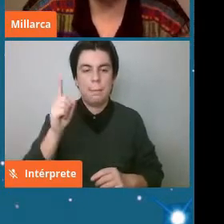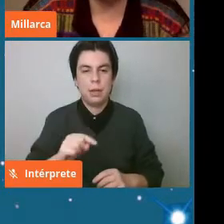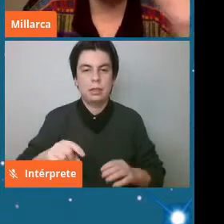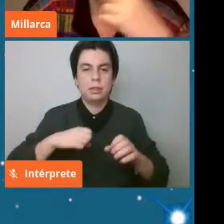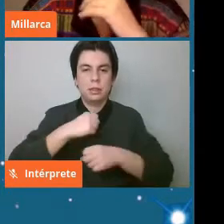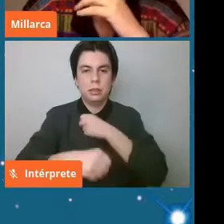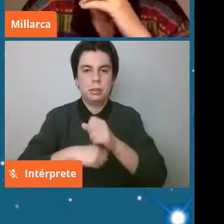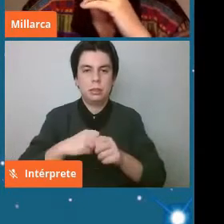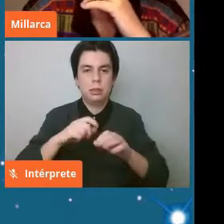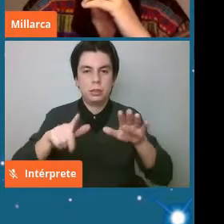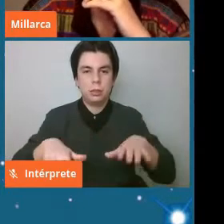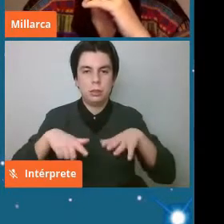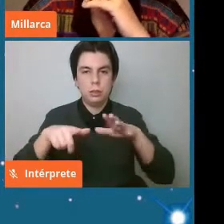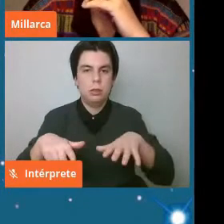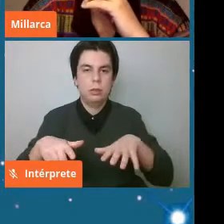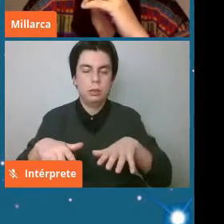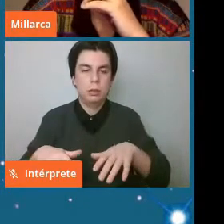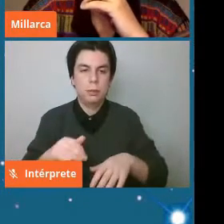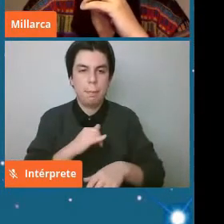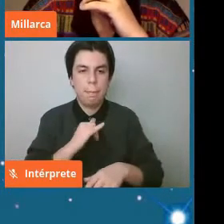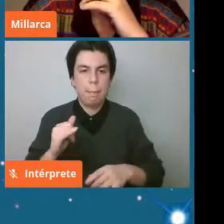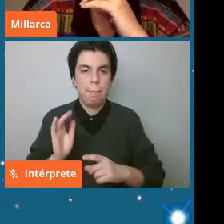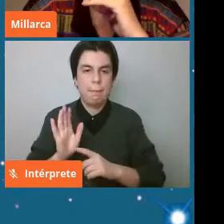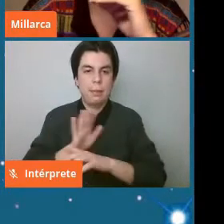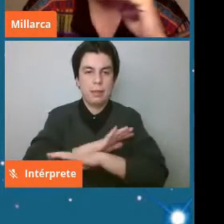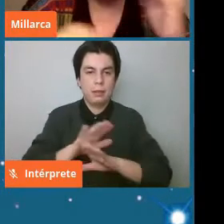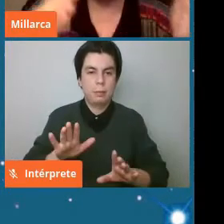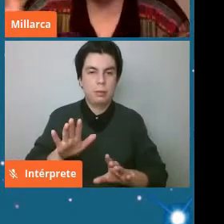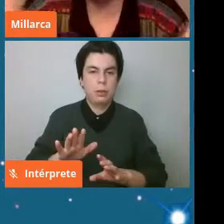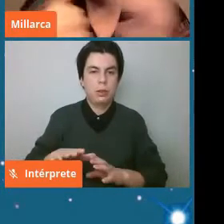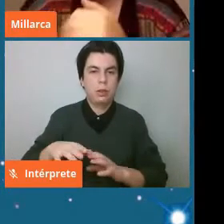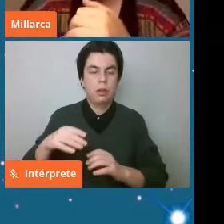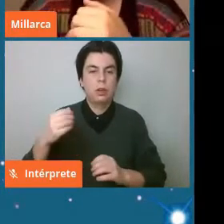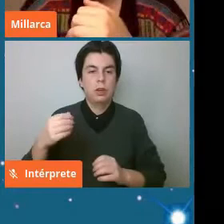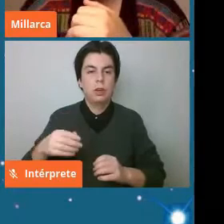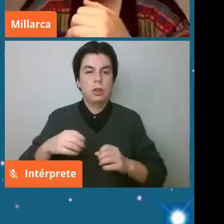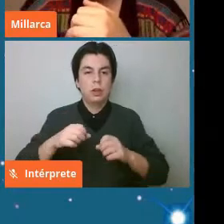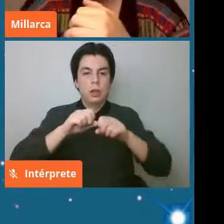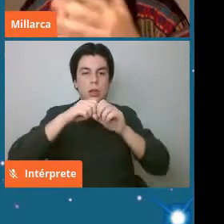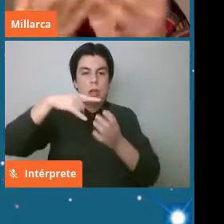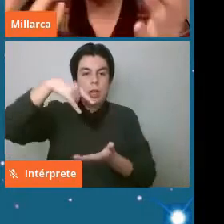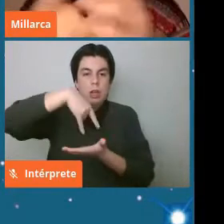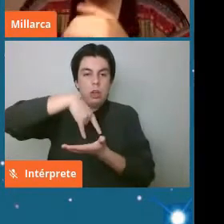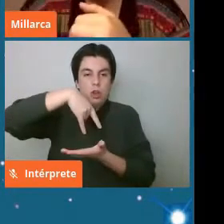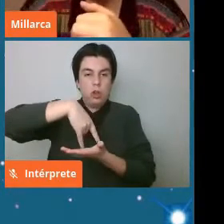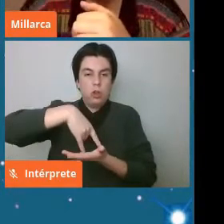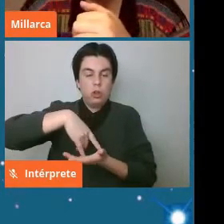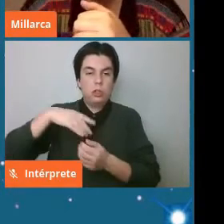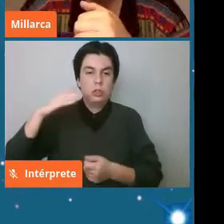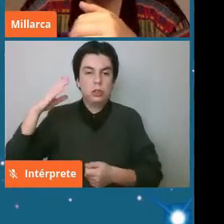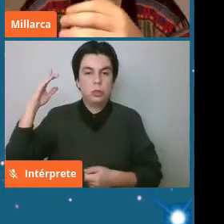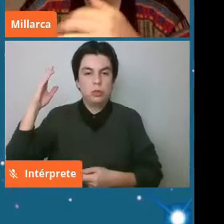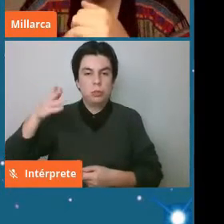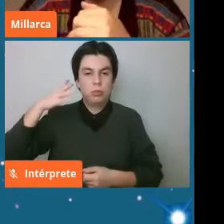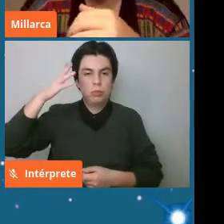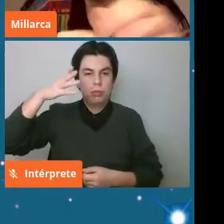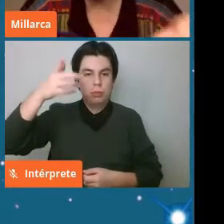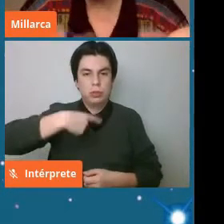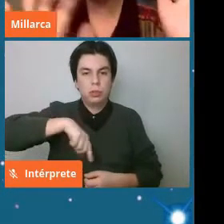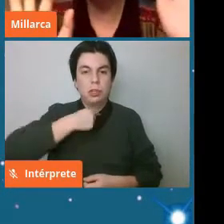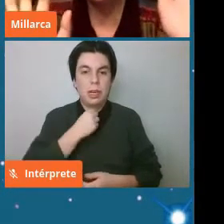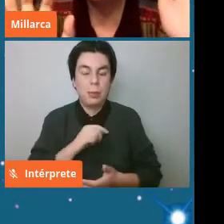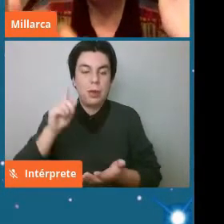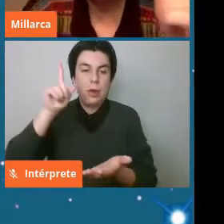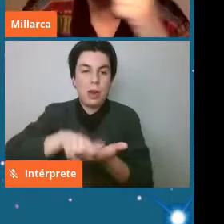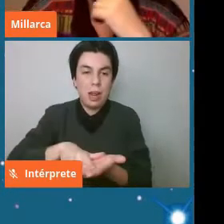que culminó en una presentación en el Congreso Nacional que la idea era llegar con una ley pero